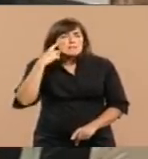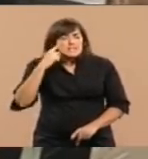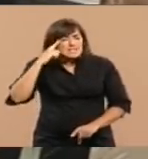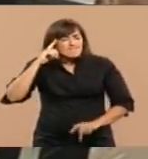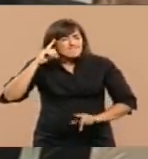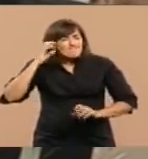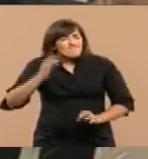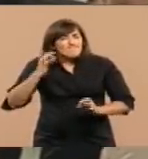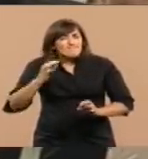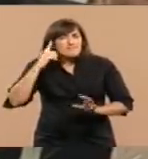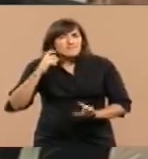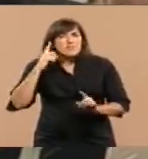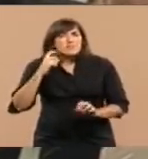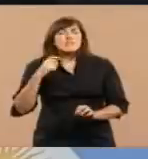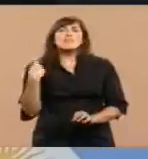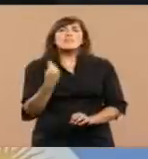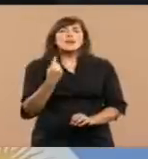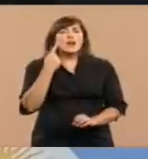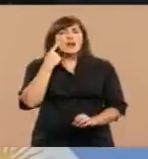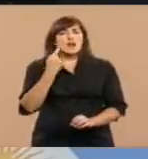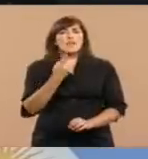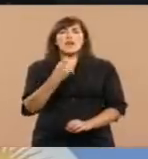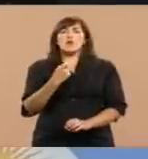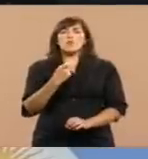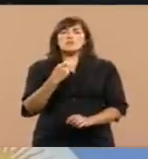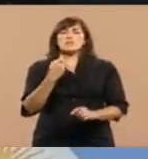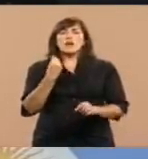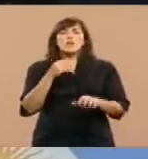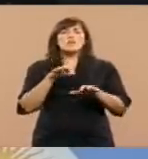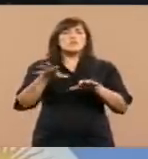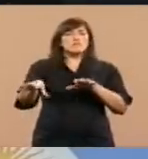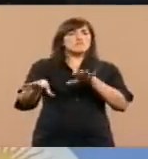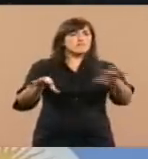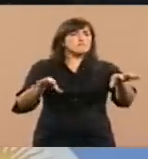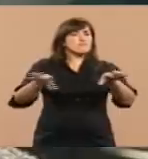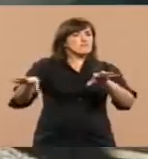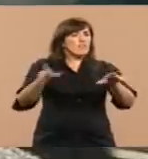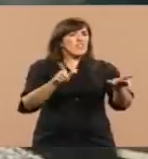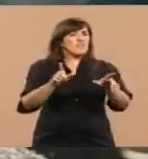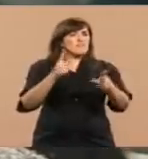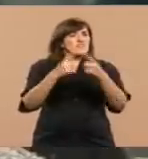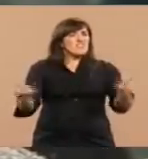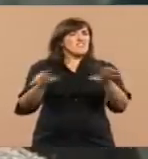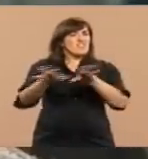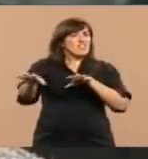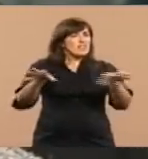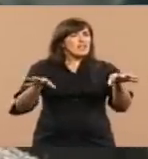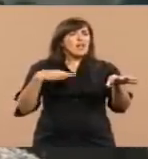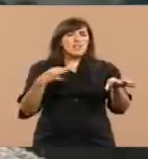de poder diferenciar las cosas y saber comprender